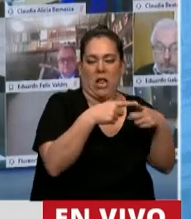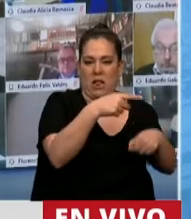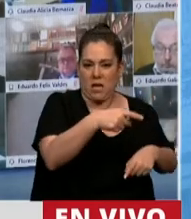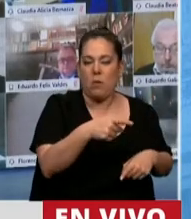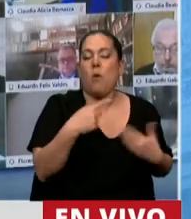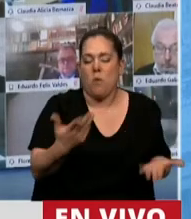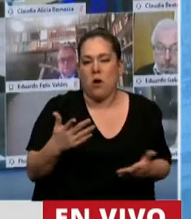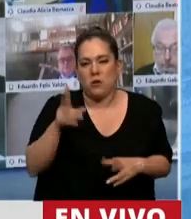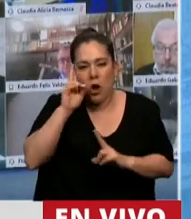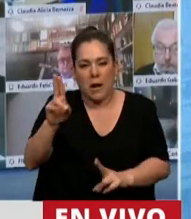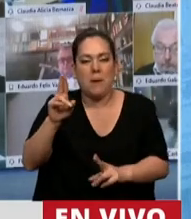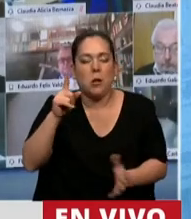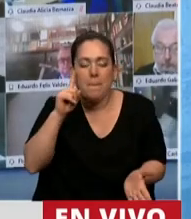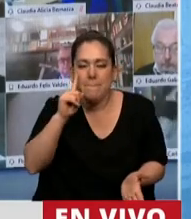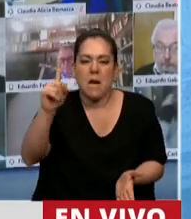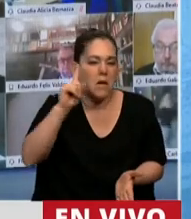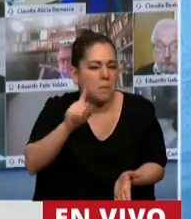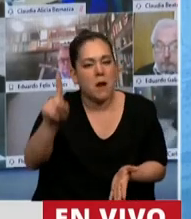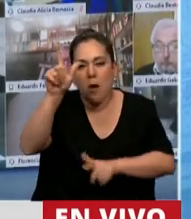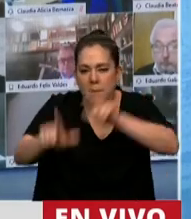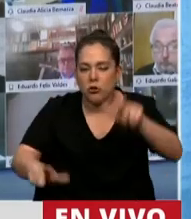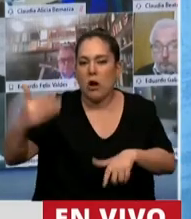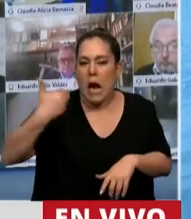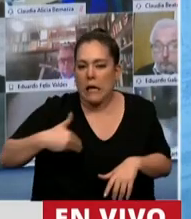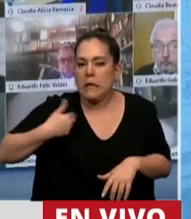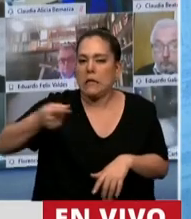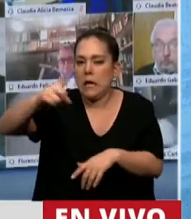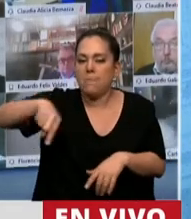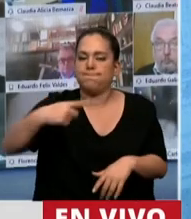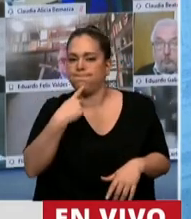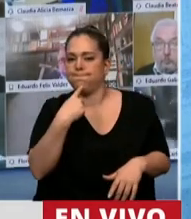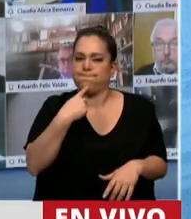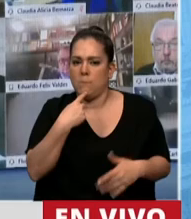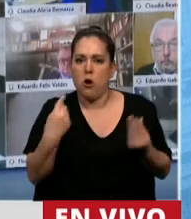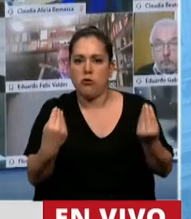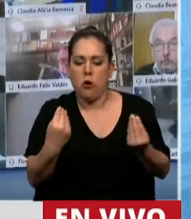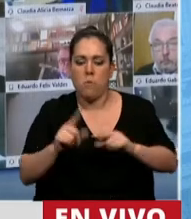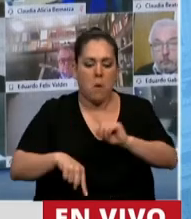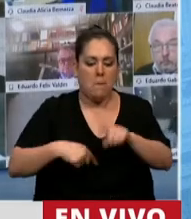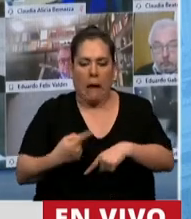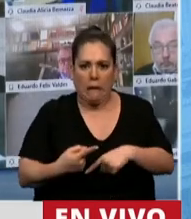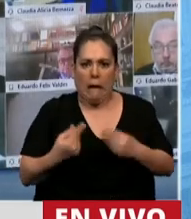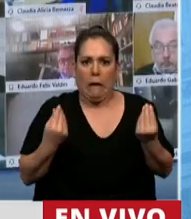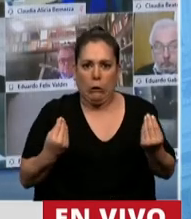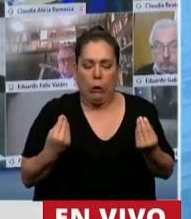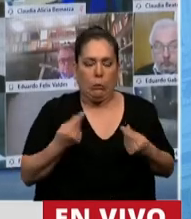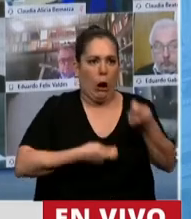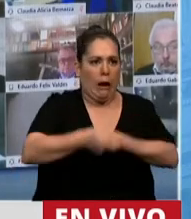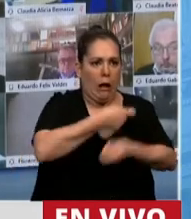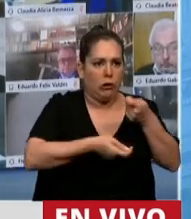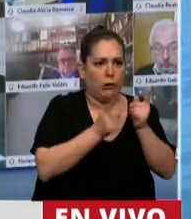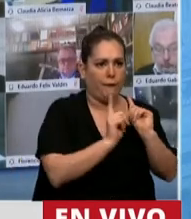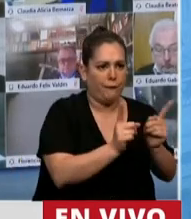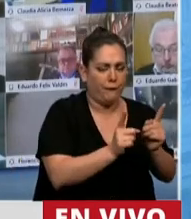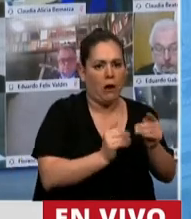argentinos y argentinas que hoy sienten la incertidumbre de no saber cómo mañana poder sostener sus negocios, poder